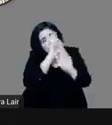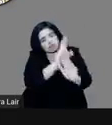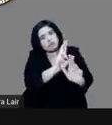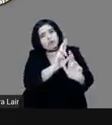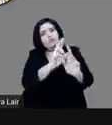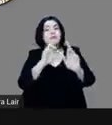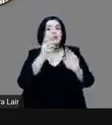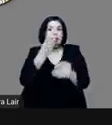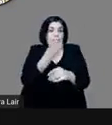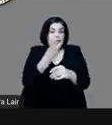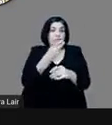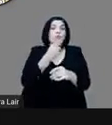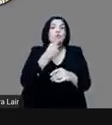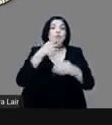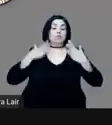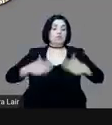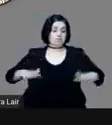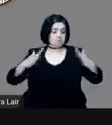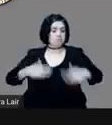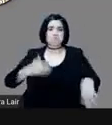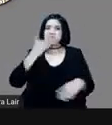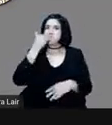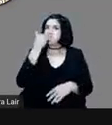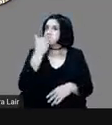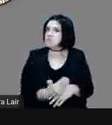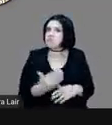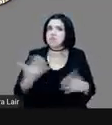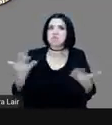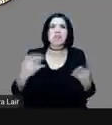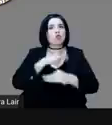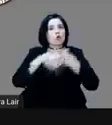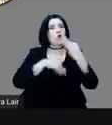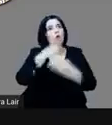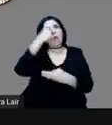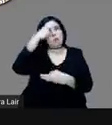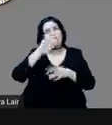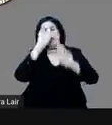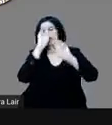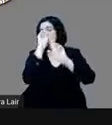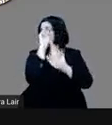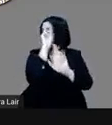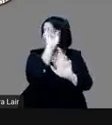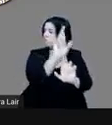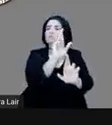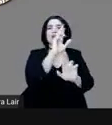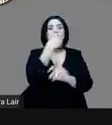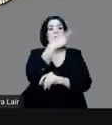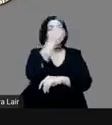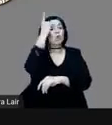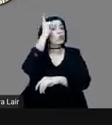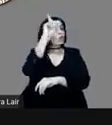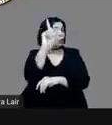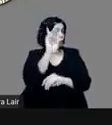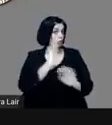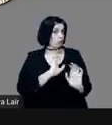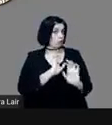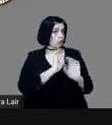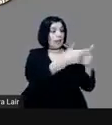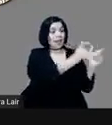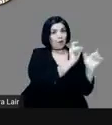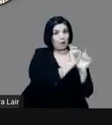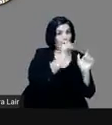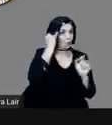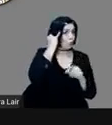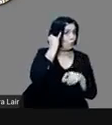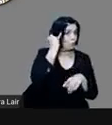ataviado ricamente sus mejores galas para honrar a sus dioses. El resultado